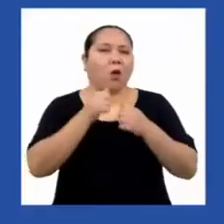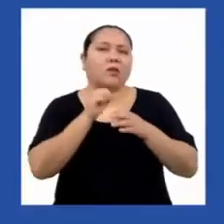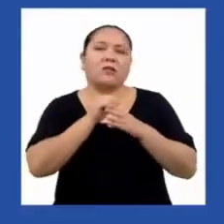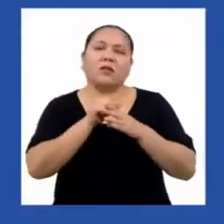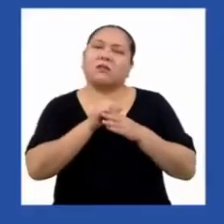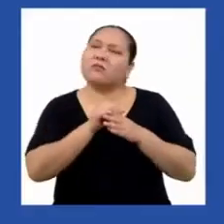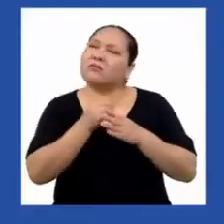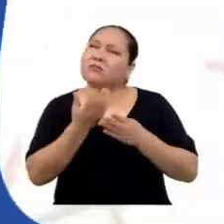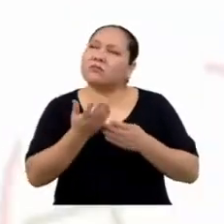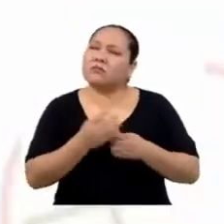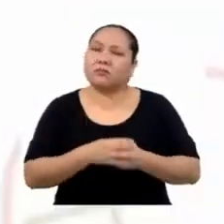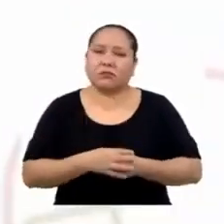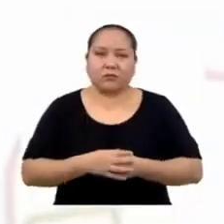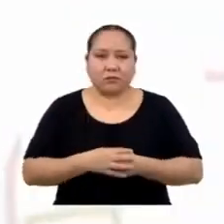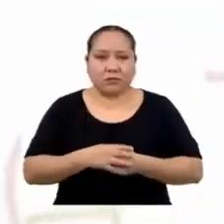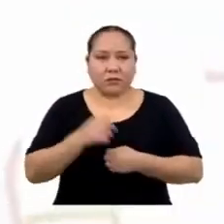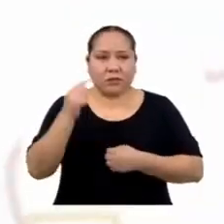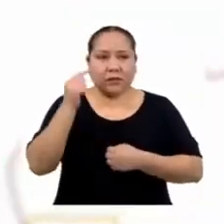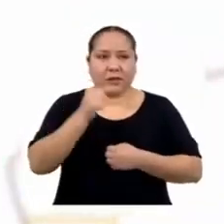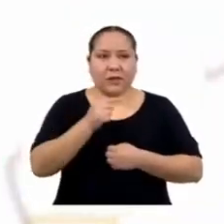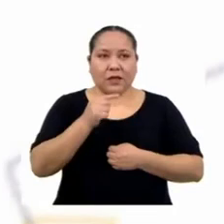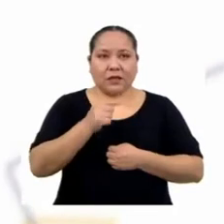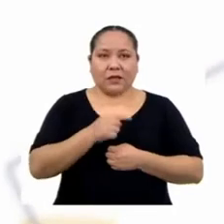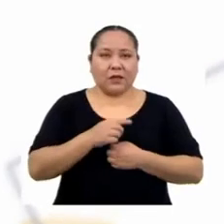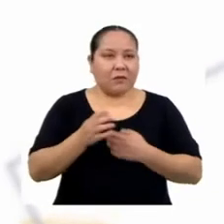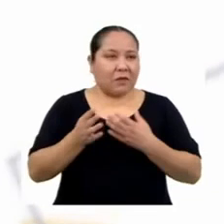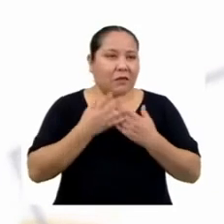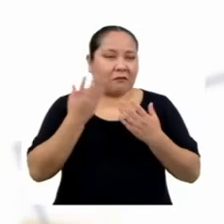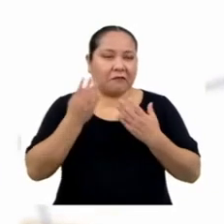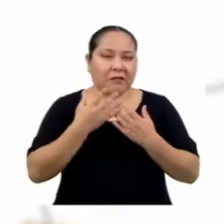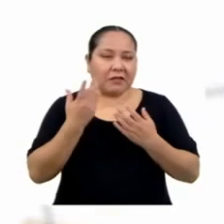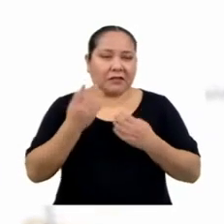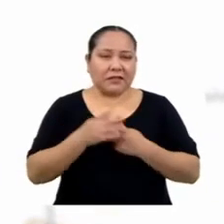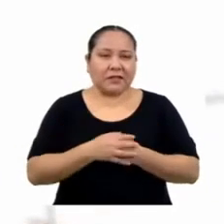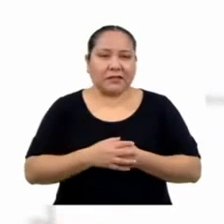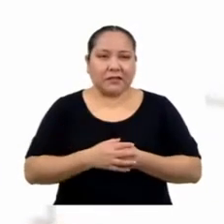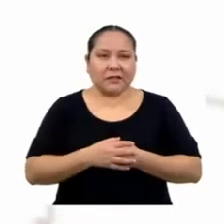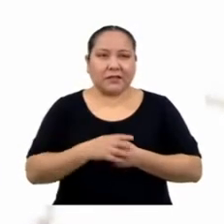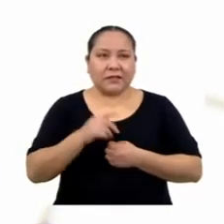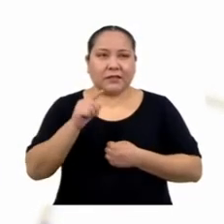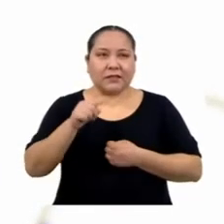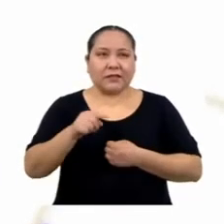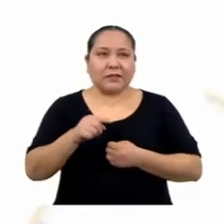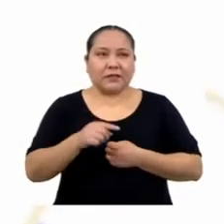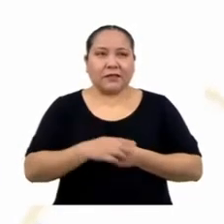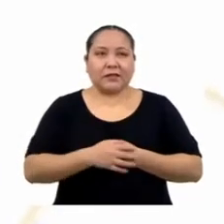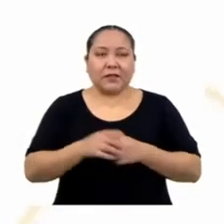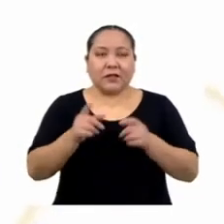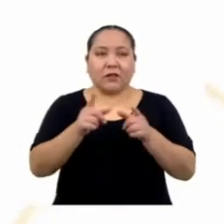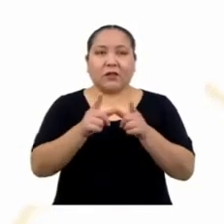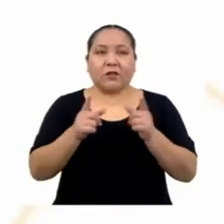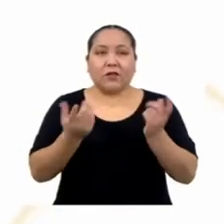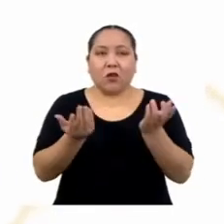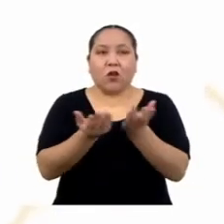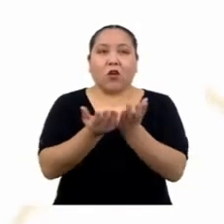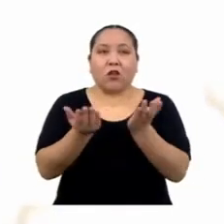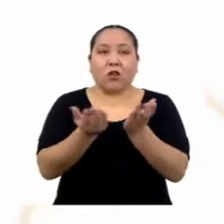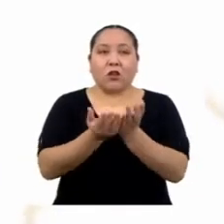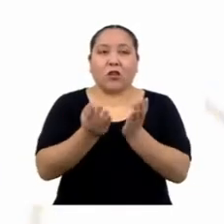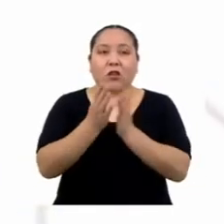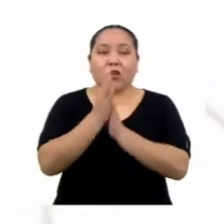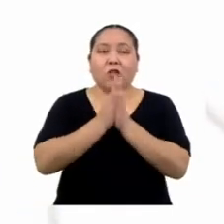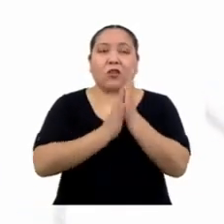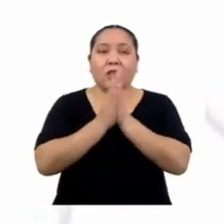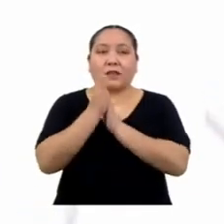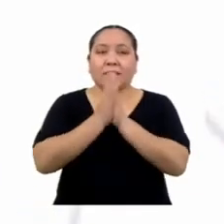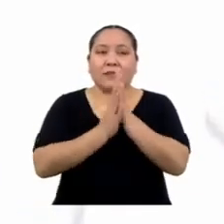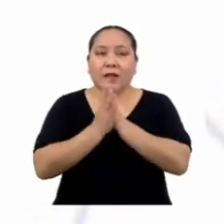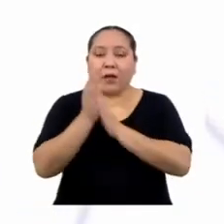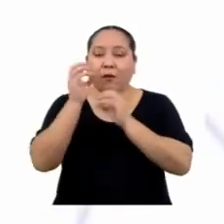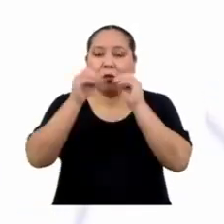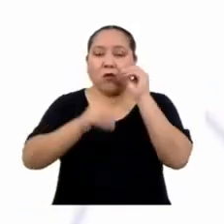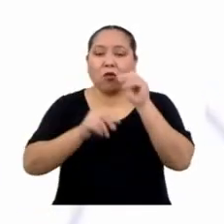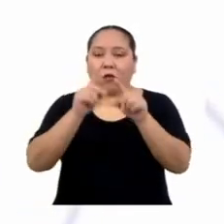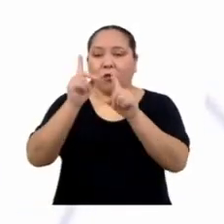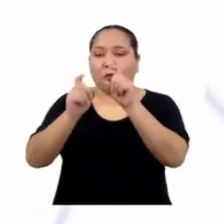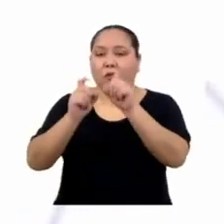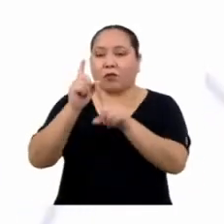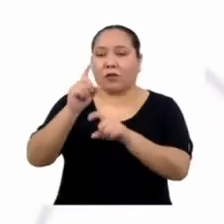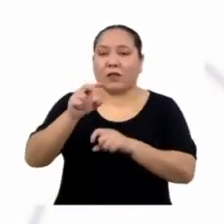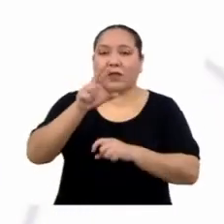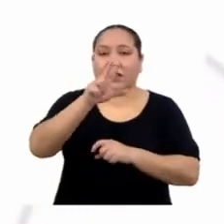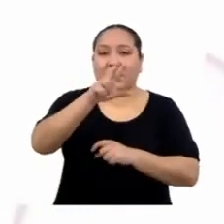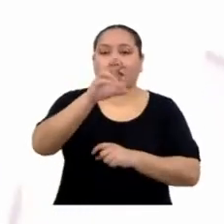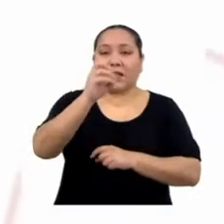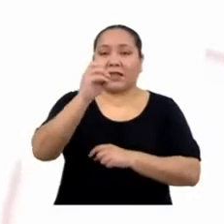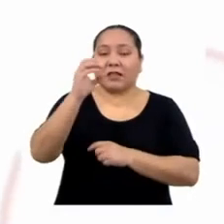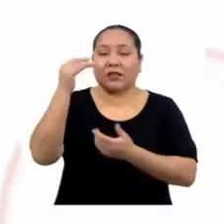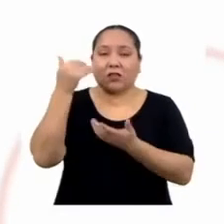Esto estará un poco más sencillo. La dirección de una institución educativa desea aplicar una encuesta a 300